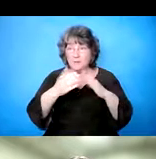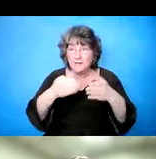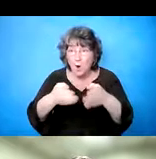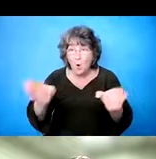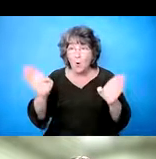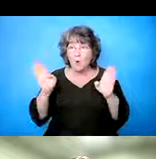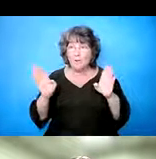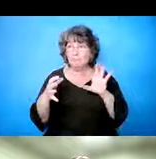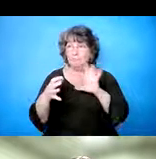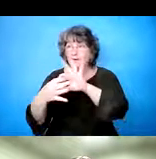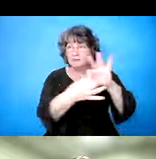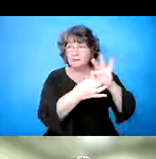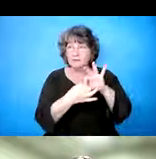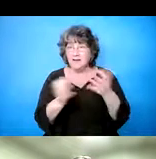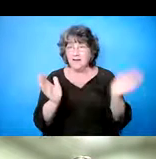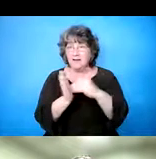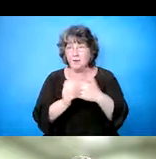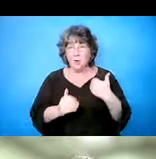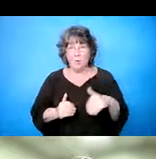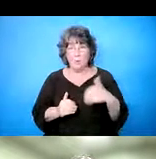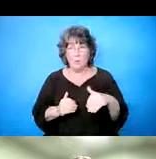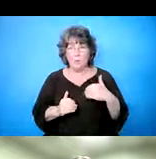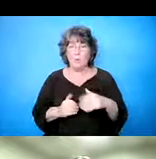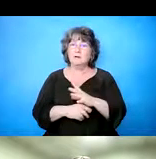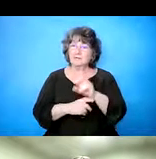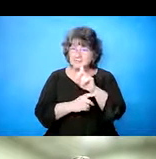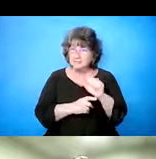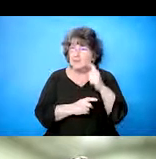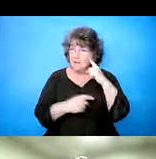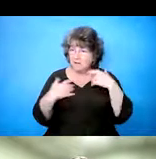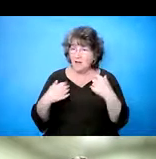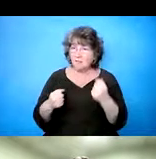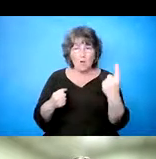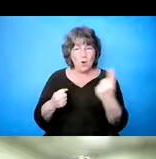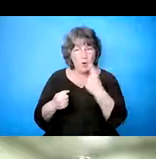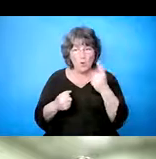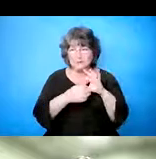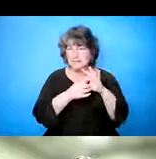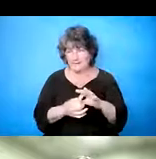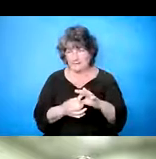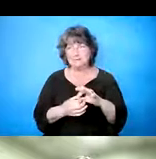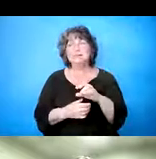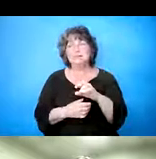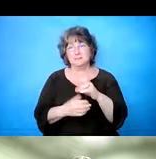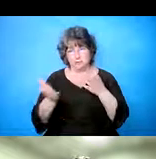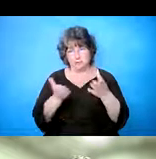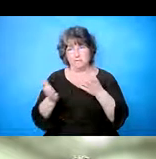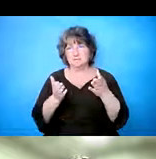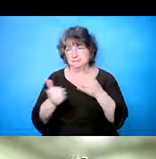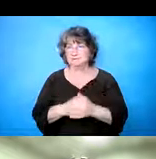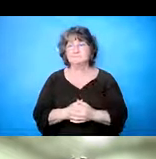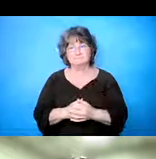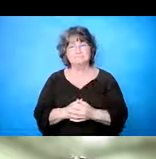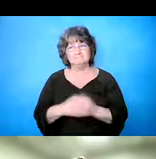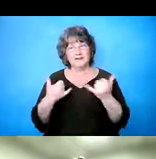convirtiéndonos en parte del mundo de nuevo. Así que, así que lo hagamos intencionalmente o no. Y de, y de la misma manera,